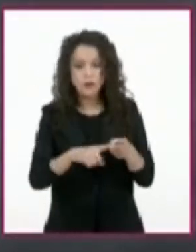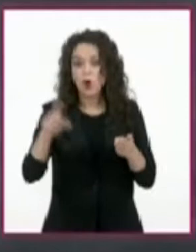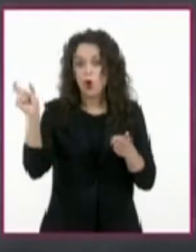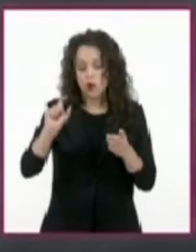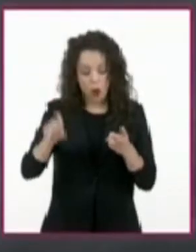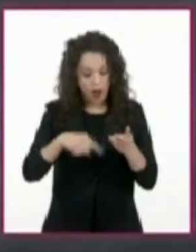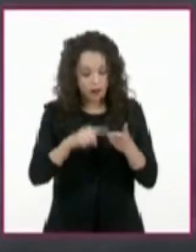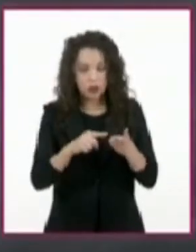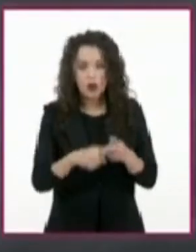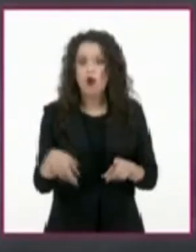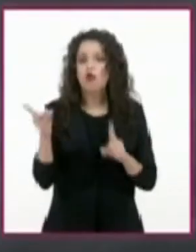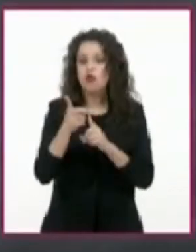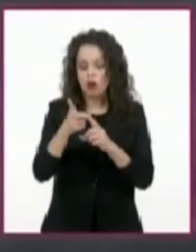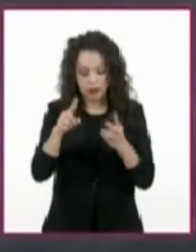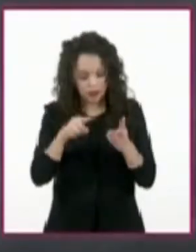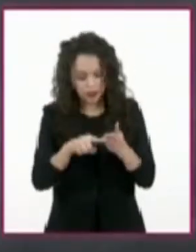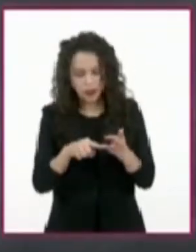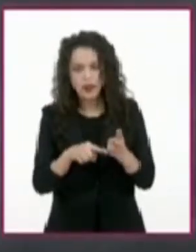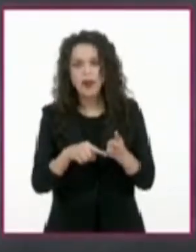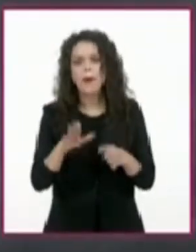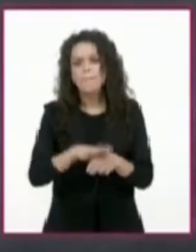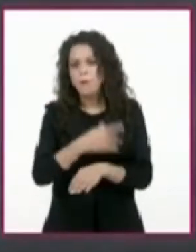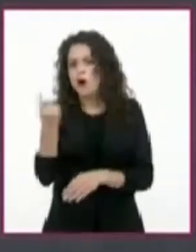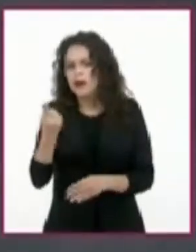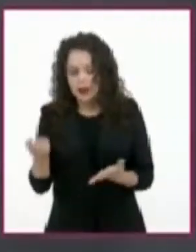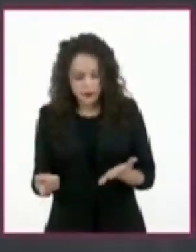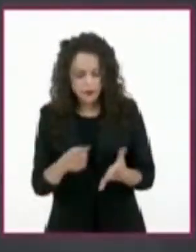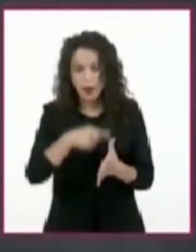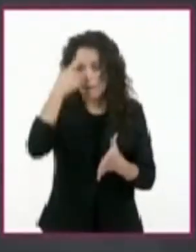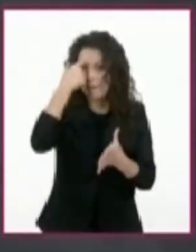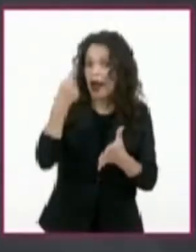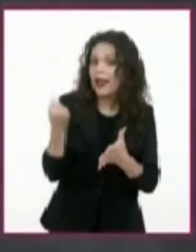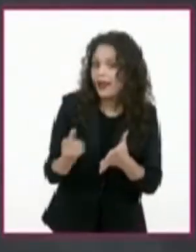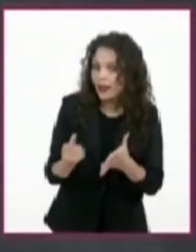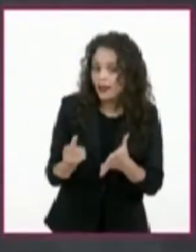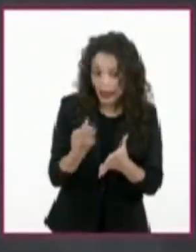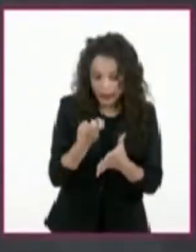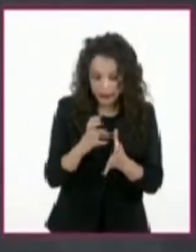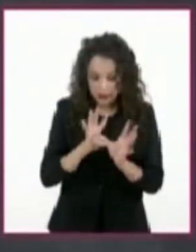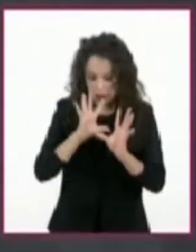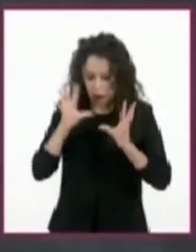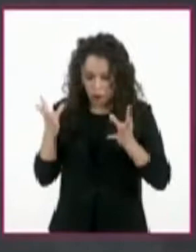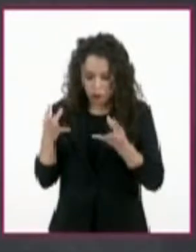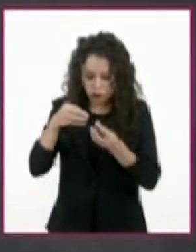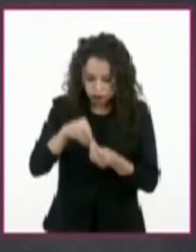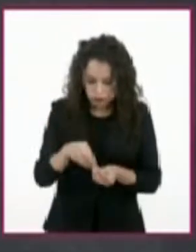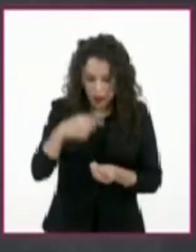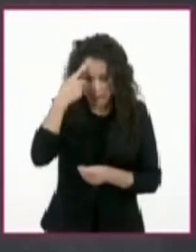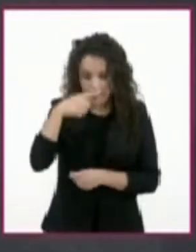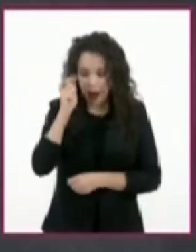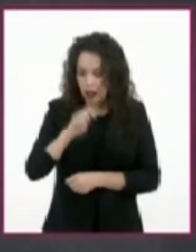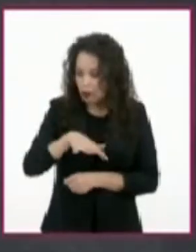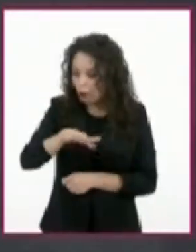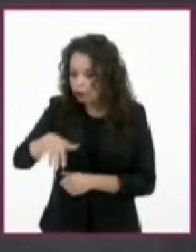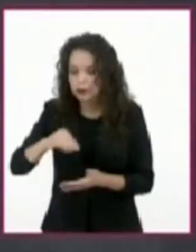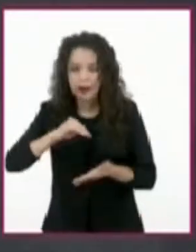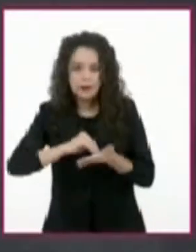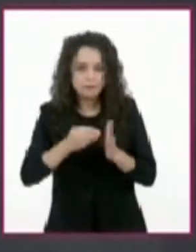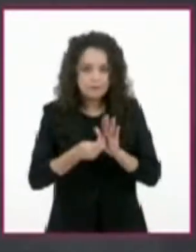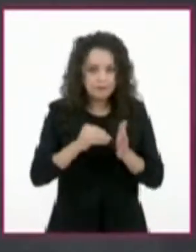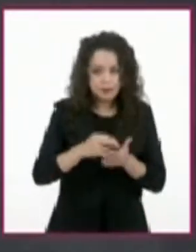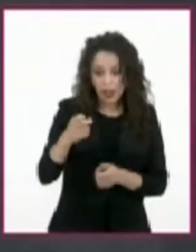¿Por qué? ¿Y para qué? Probamos e incorporamos las estrategias de búsqueda, que nos ayudarán a